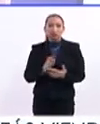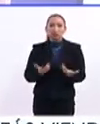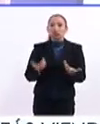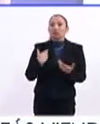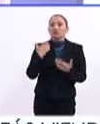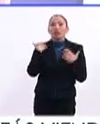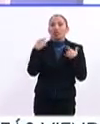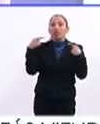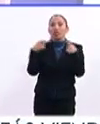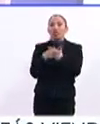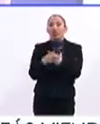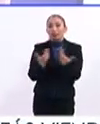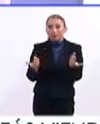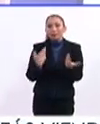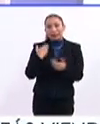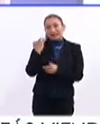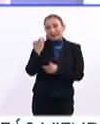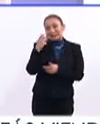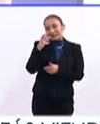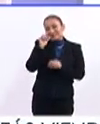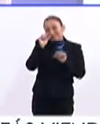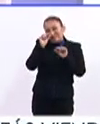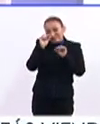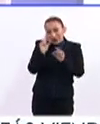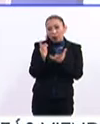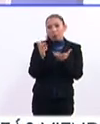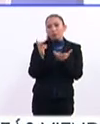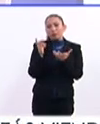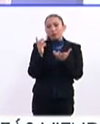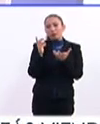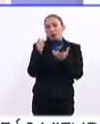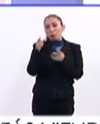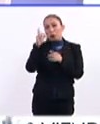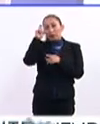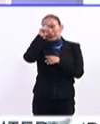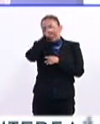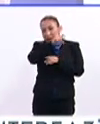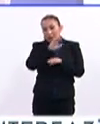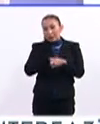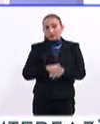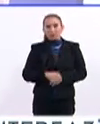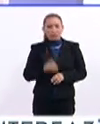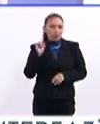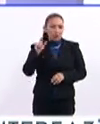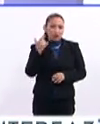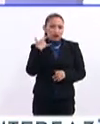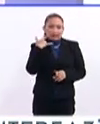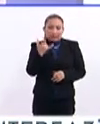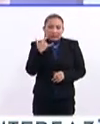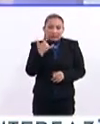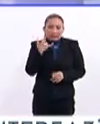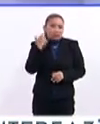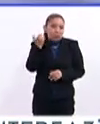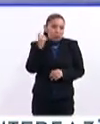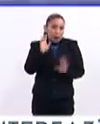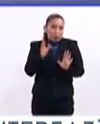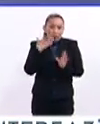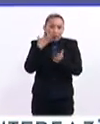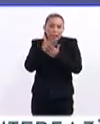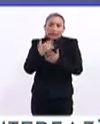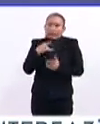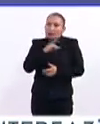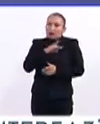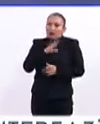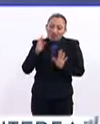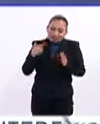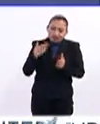a veces no te entiende. Entonces, sí fue un, ahora sí que lo que encontré un poquito más complejo. Pero fue parte del reto, ¿no? Y de hecho de eso se trata, ¿no? No hay que tener